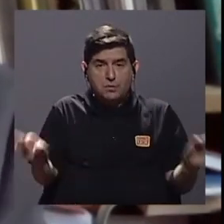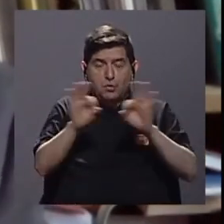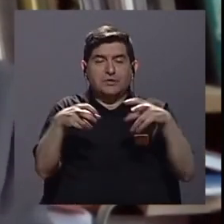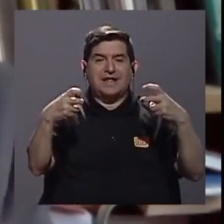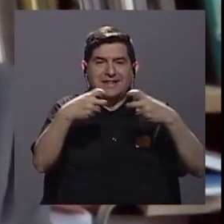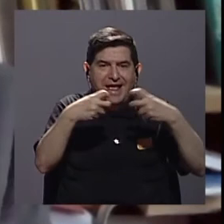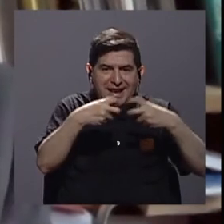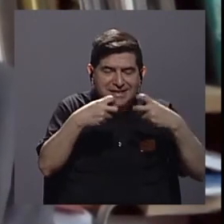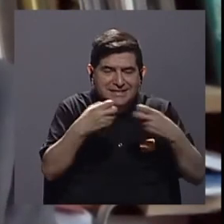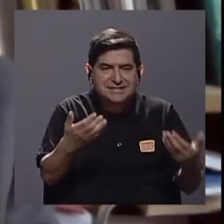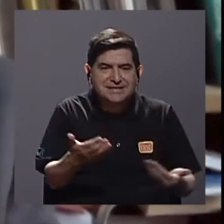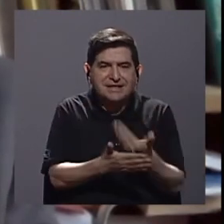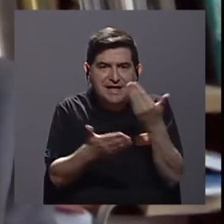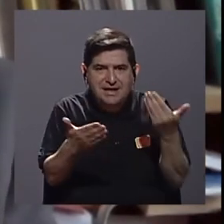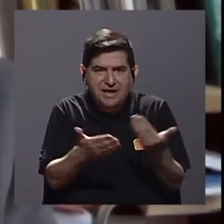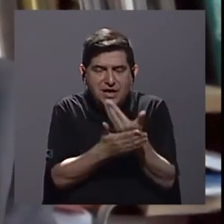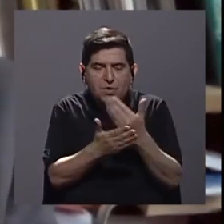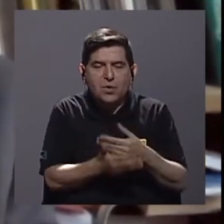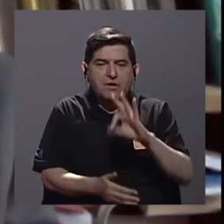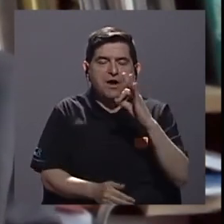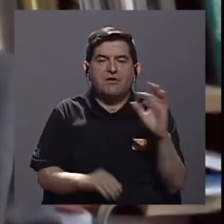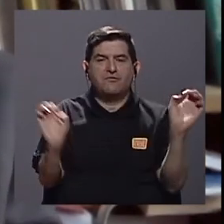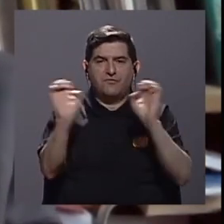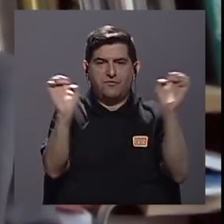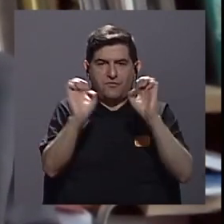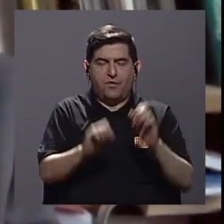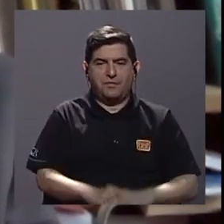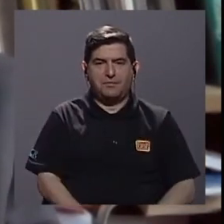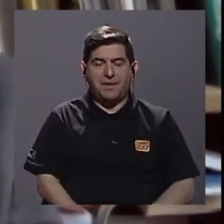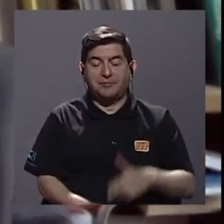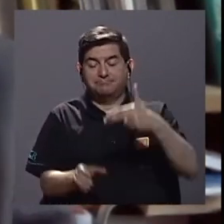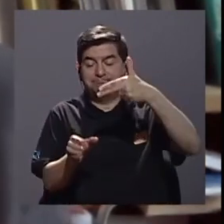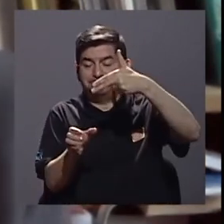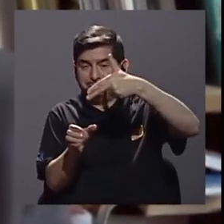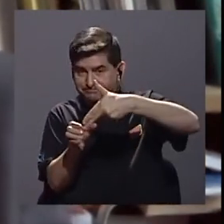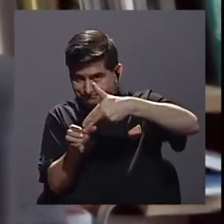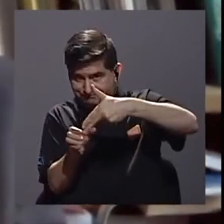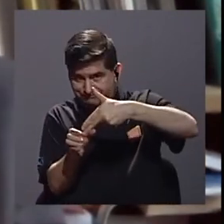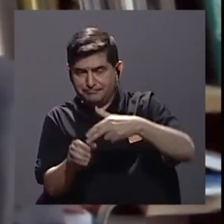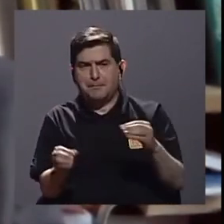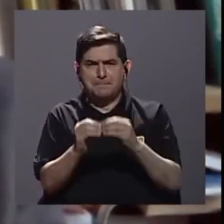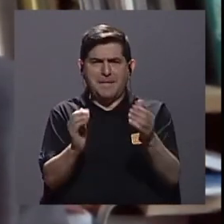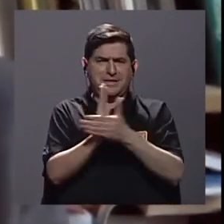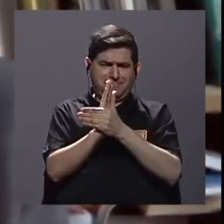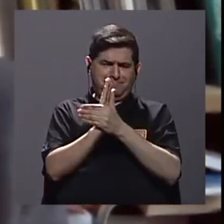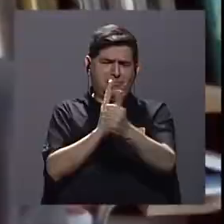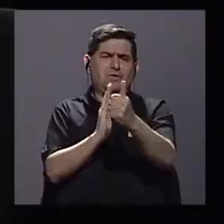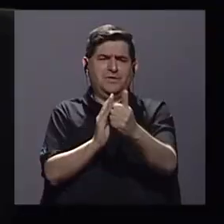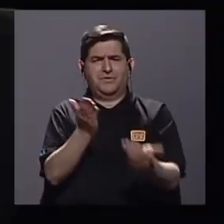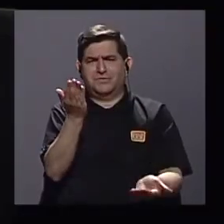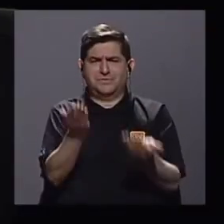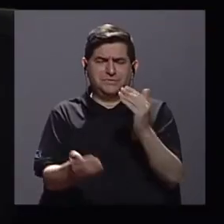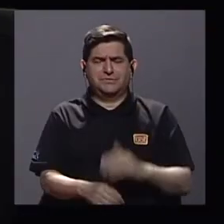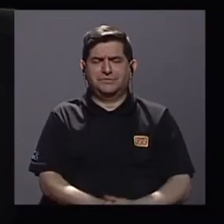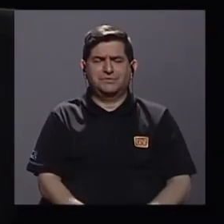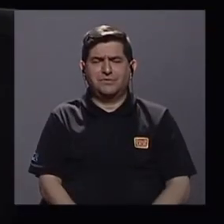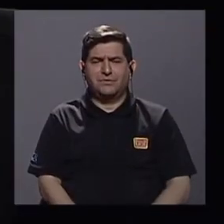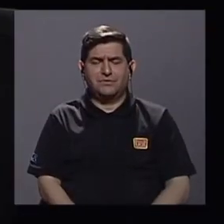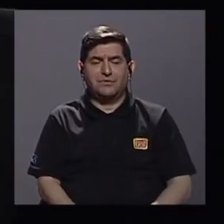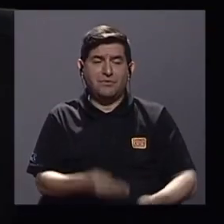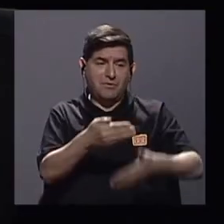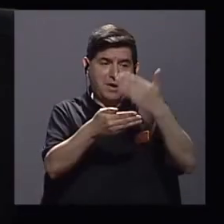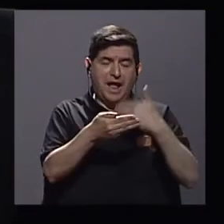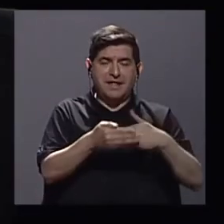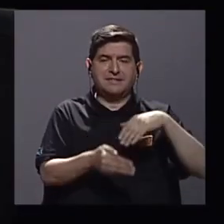electricidad y por una nueva fuente energética que es el petróleo que es todavía más potente que la fuente energética del